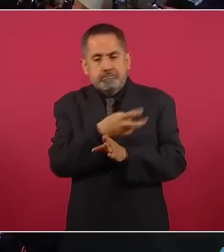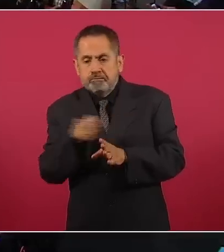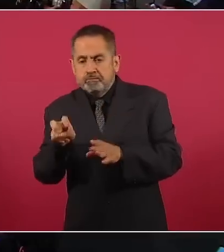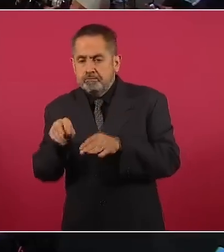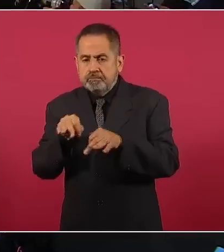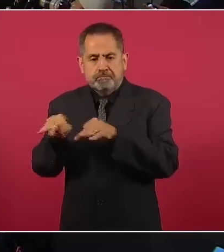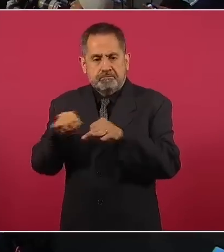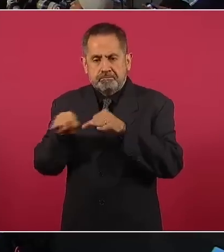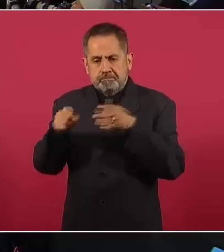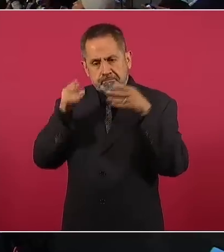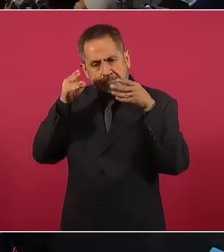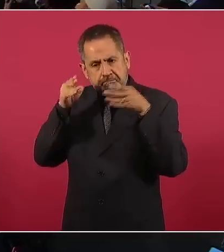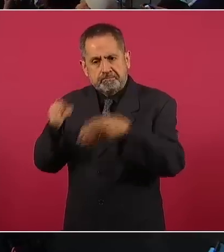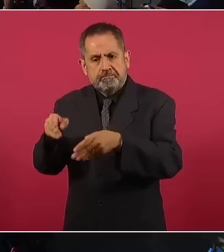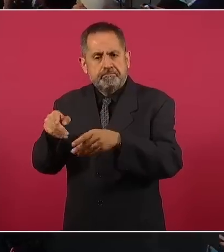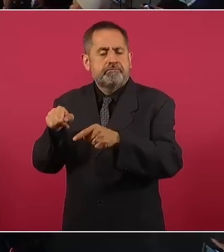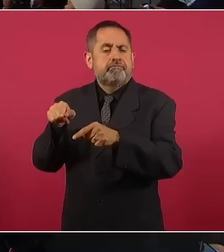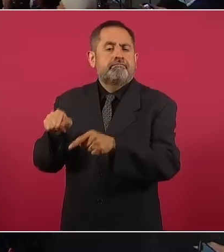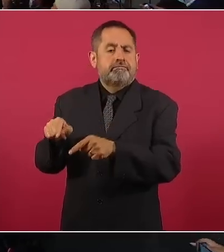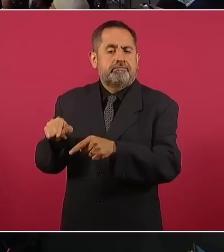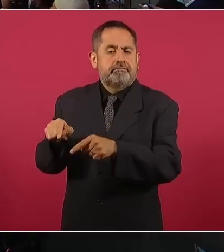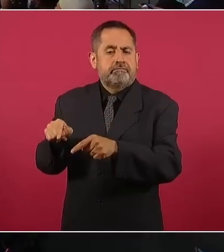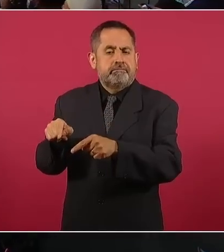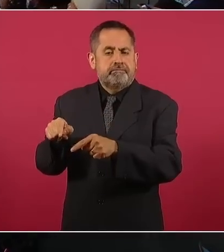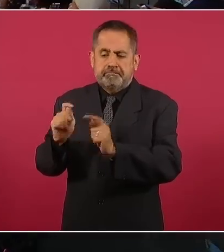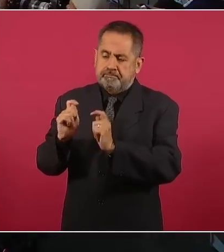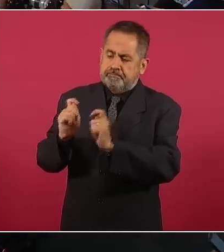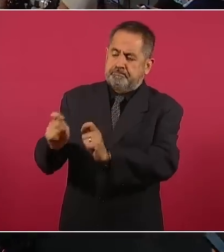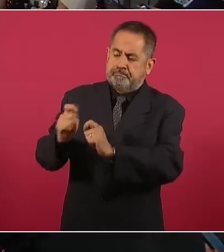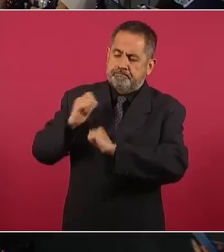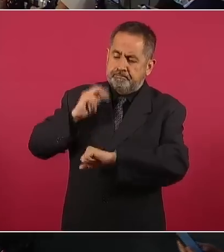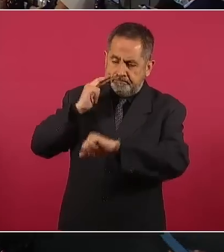otro encargo.